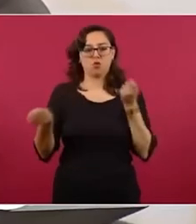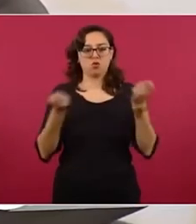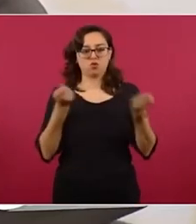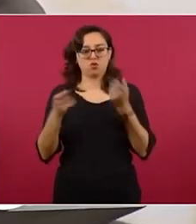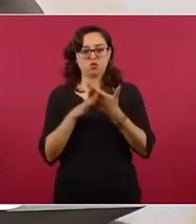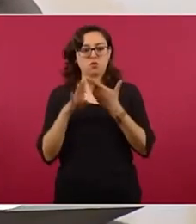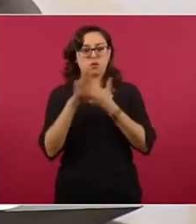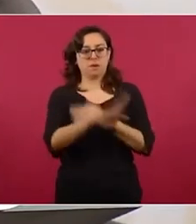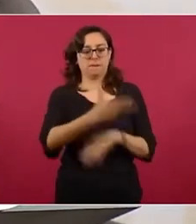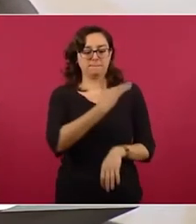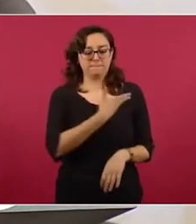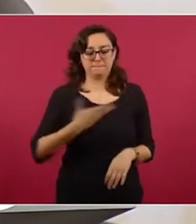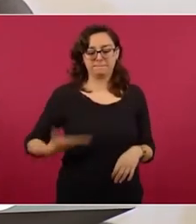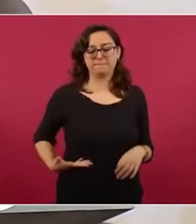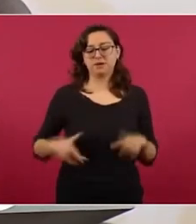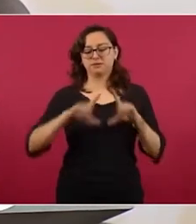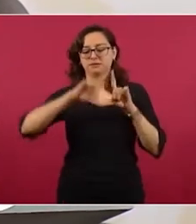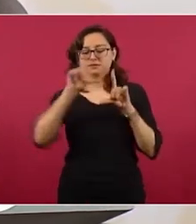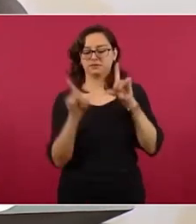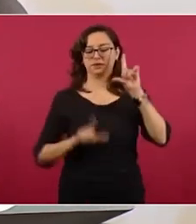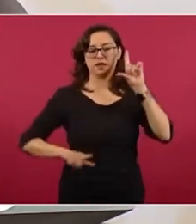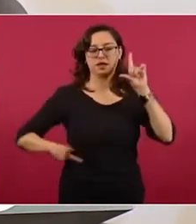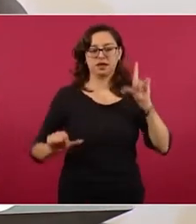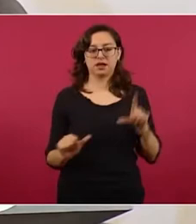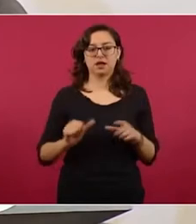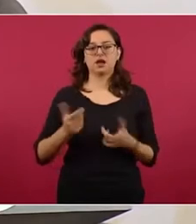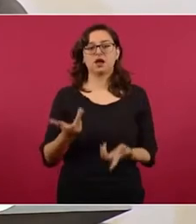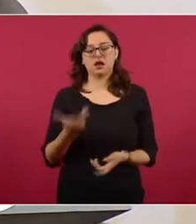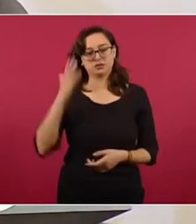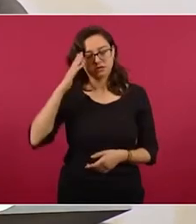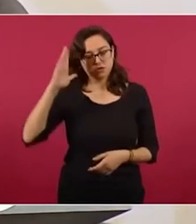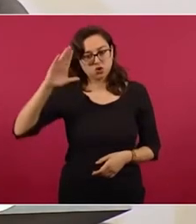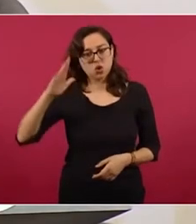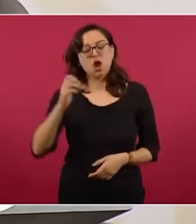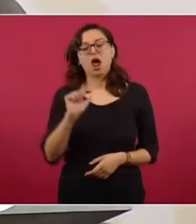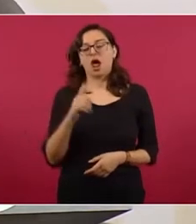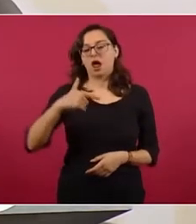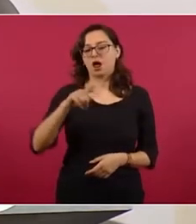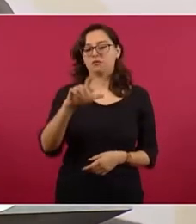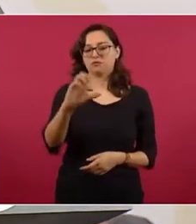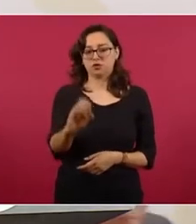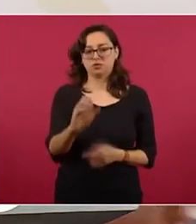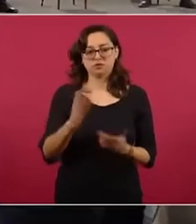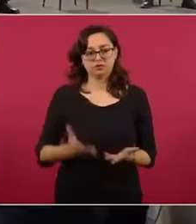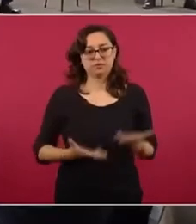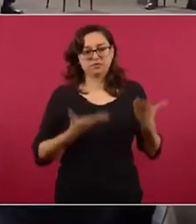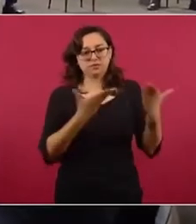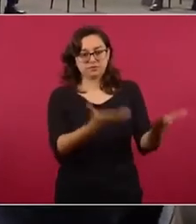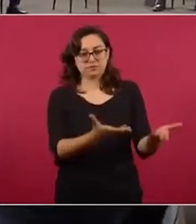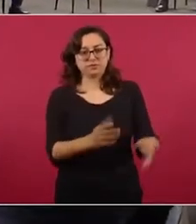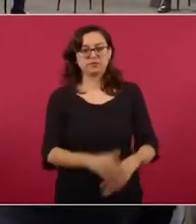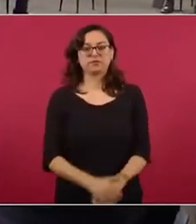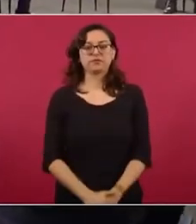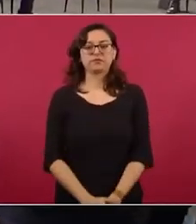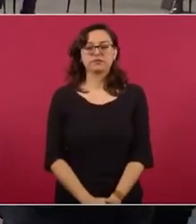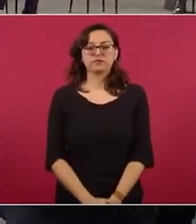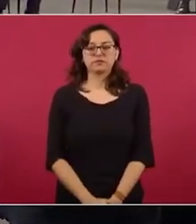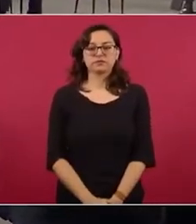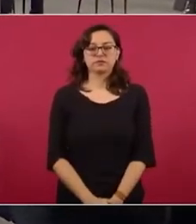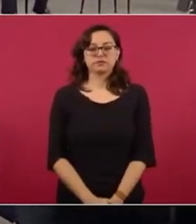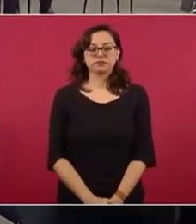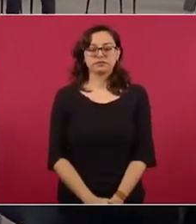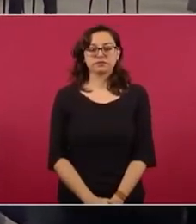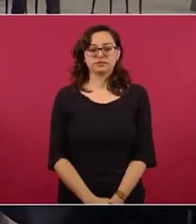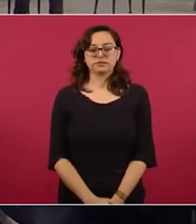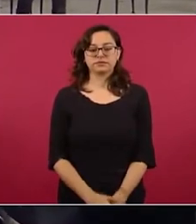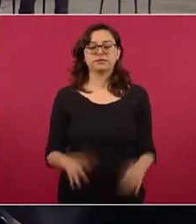Al presidente De los Estados Unidos Mexicanos Señor Andrés Manuel López Obrador Muchísimas gracias